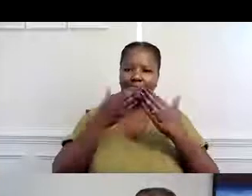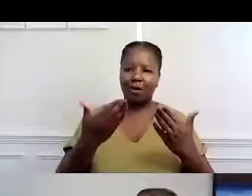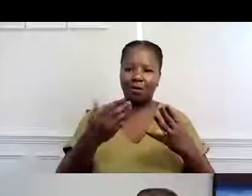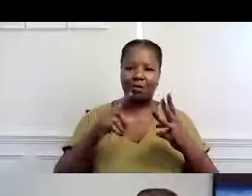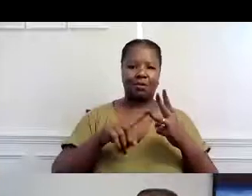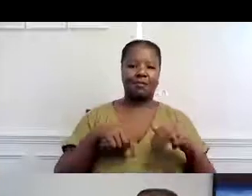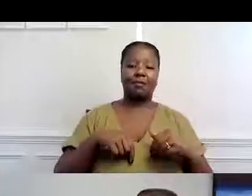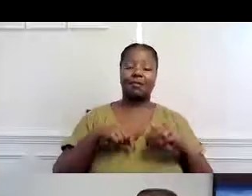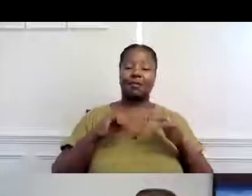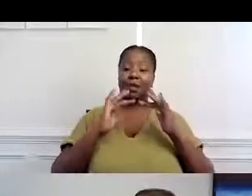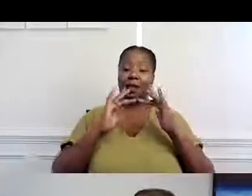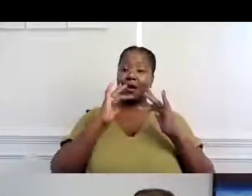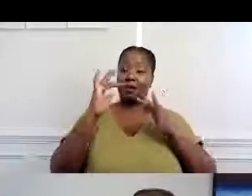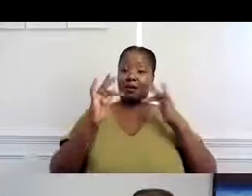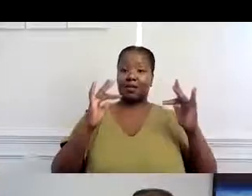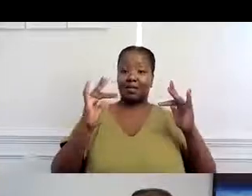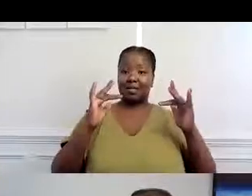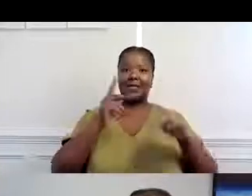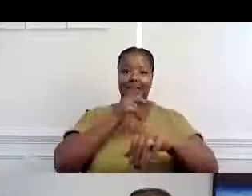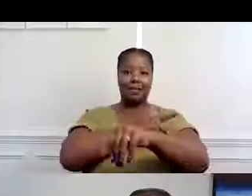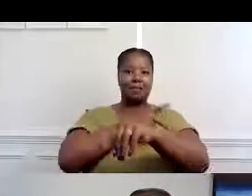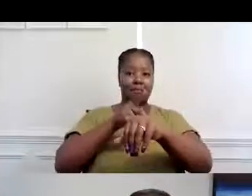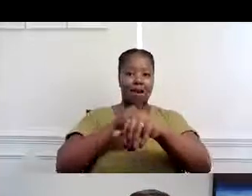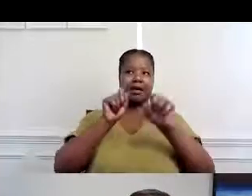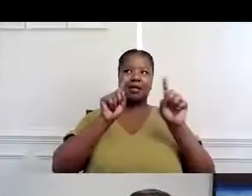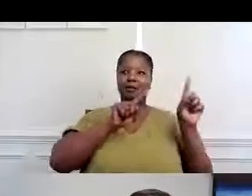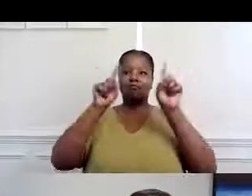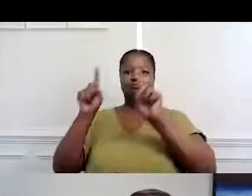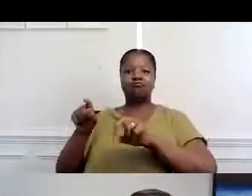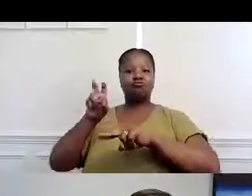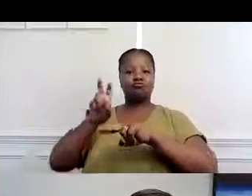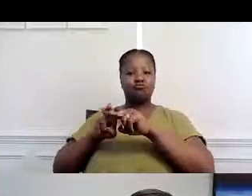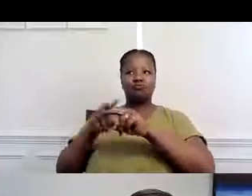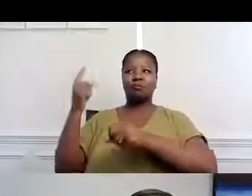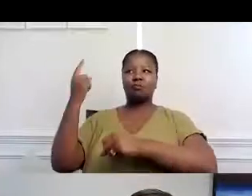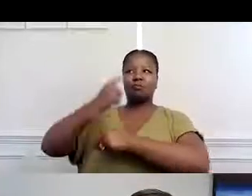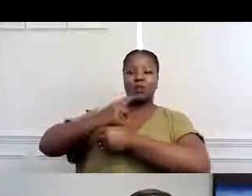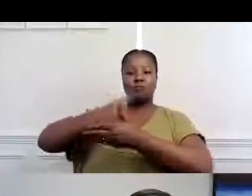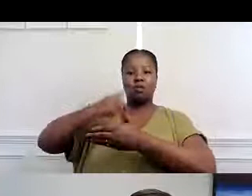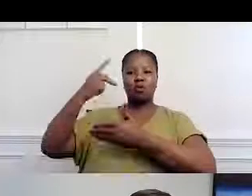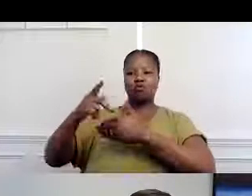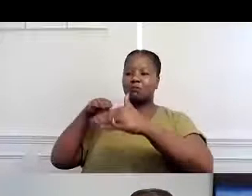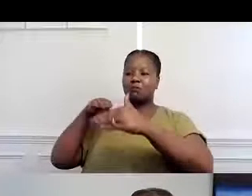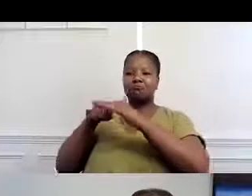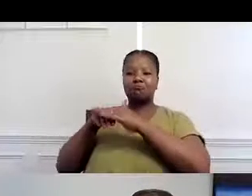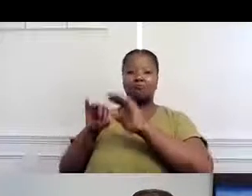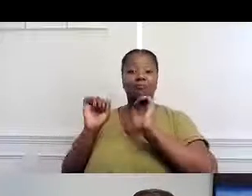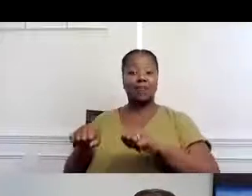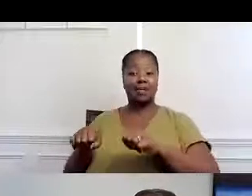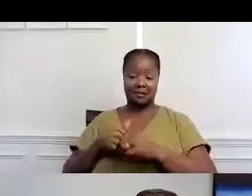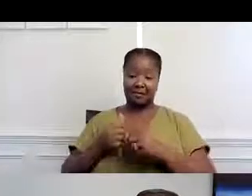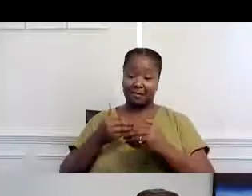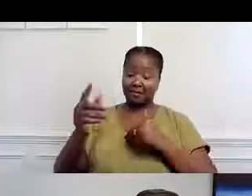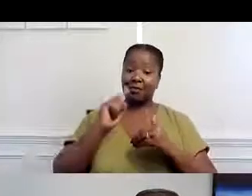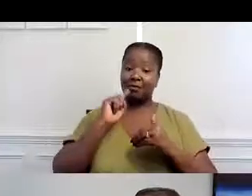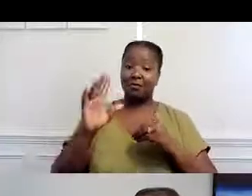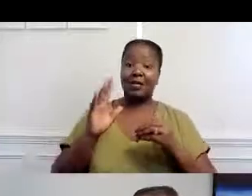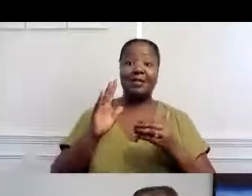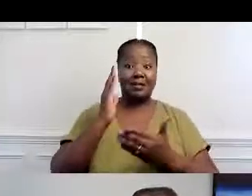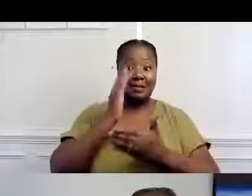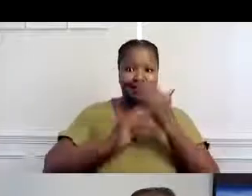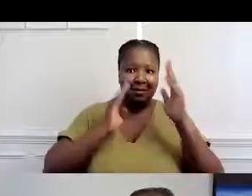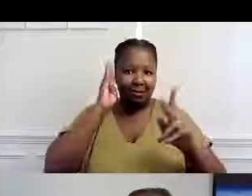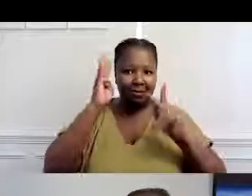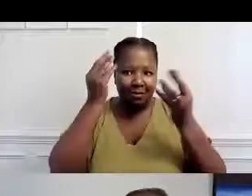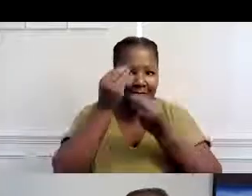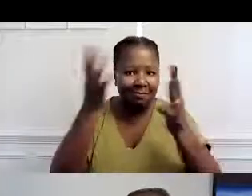familias con tecnología a conseguir computadoras portátiles, dispositivos electrónicos para poder comunicarse.